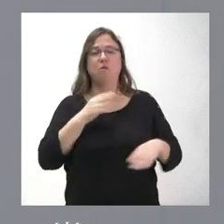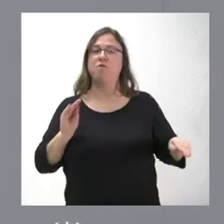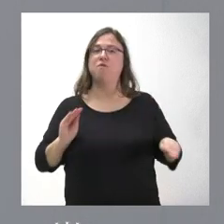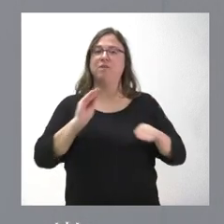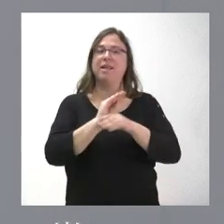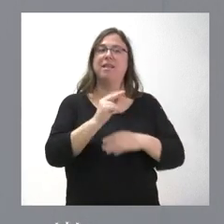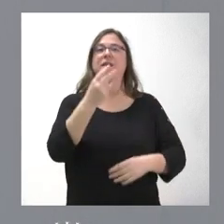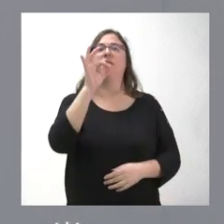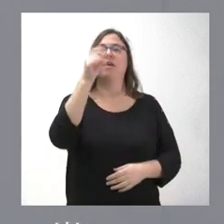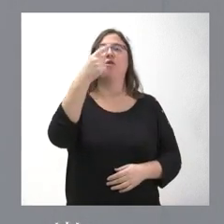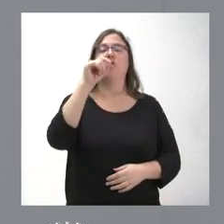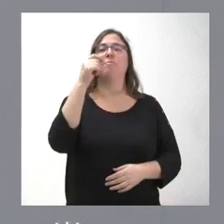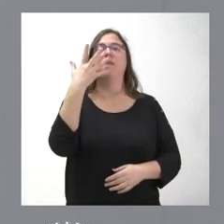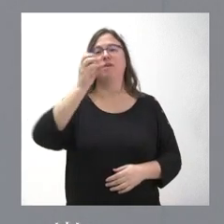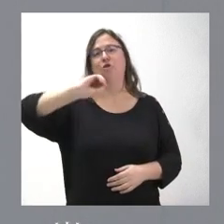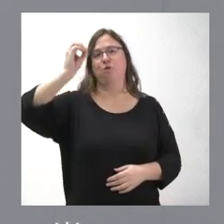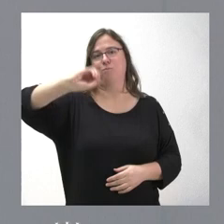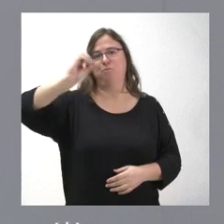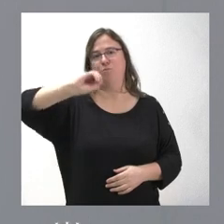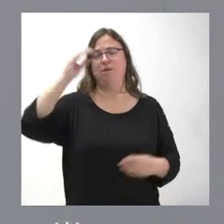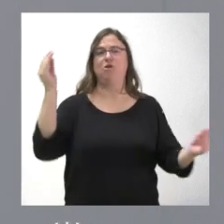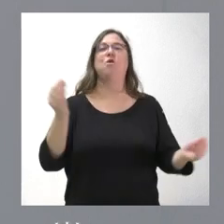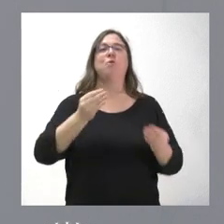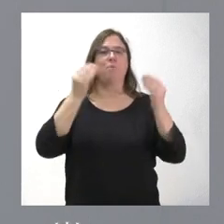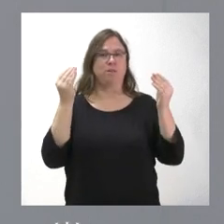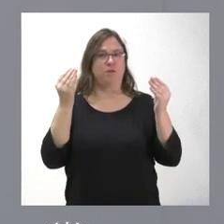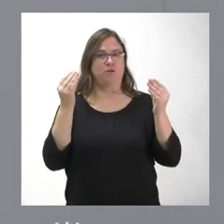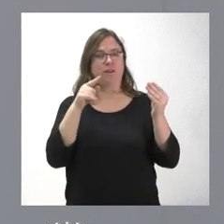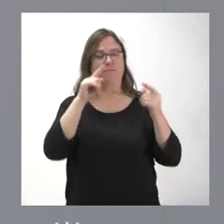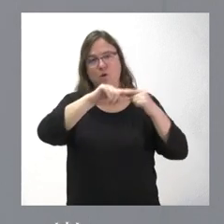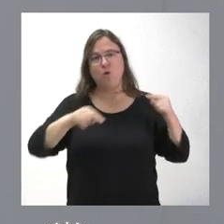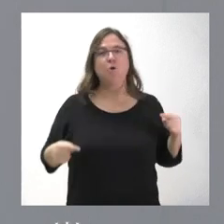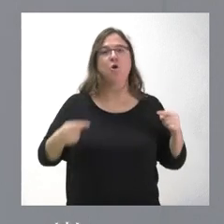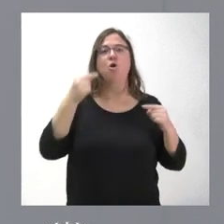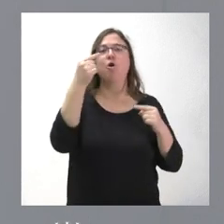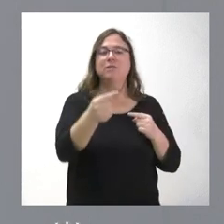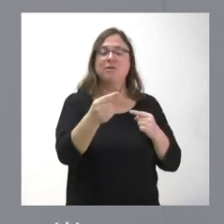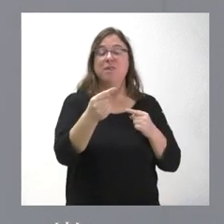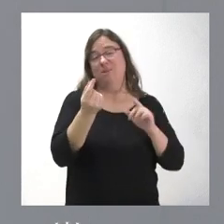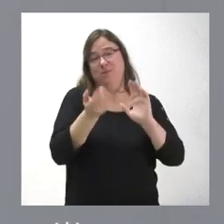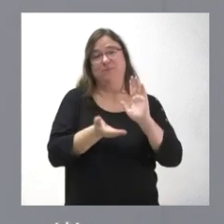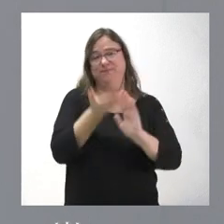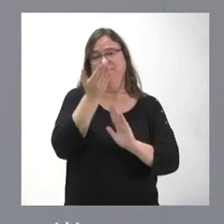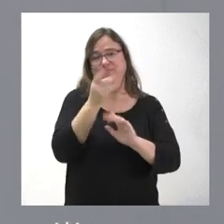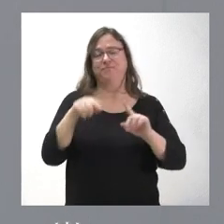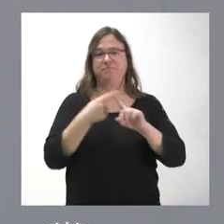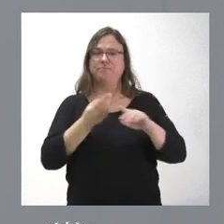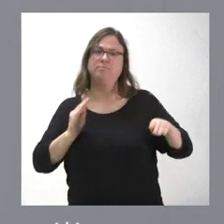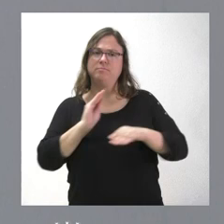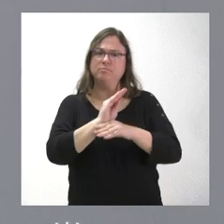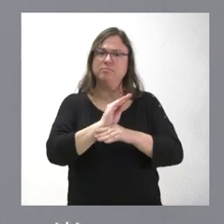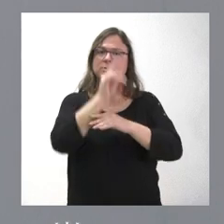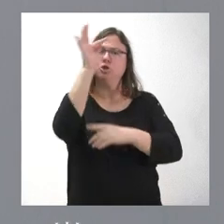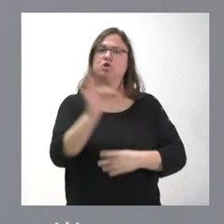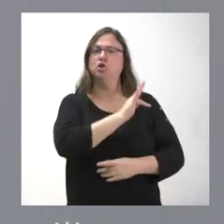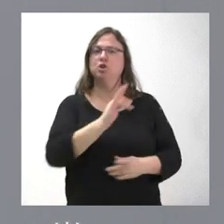ese 0,5% de mejora retributiva, que es consecuencia de la inflación. Y la aportación total con